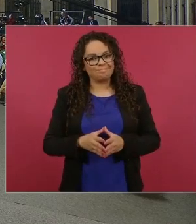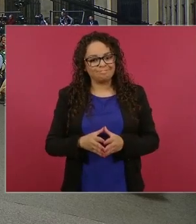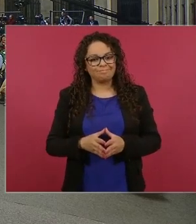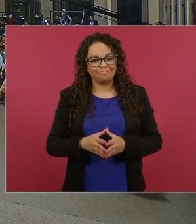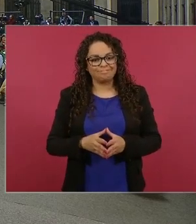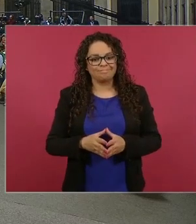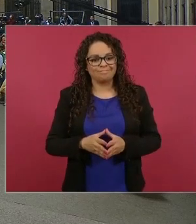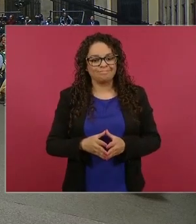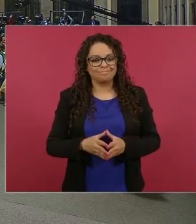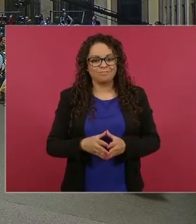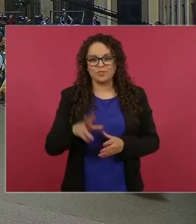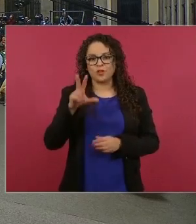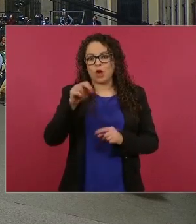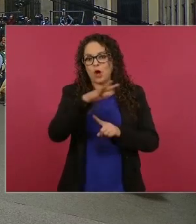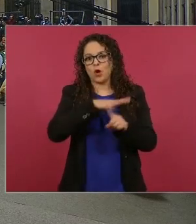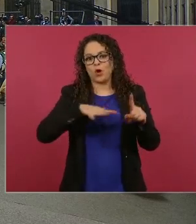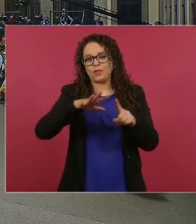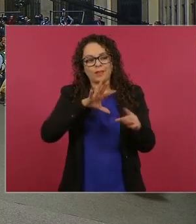adelante